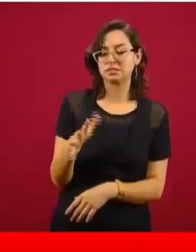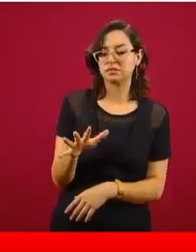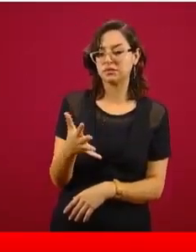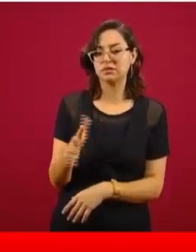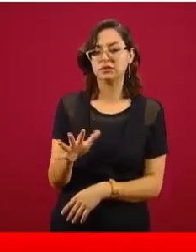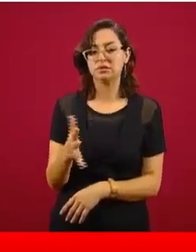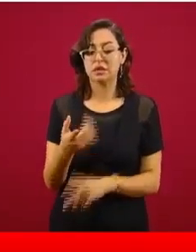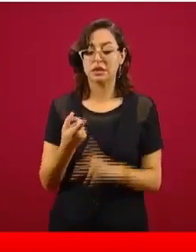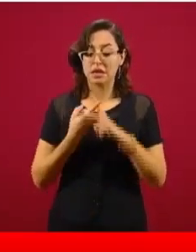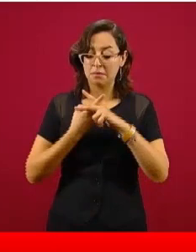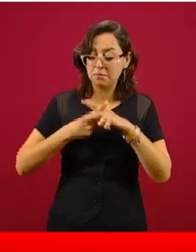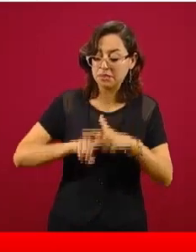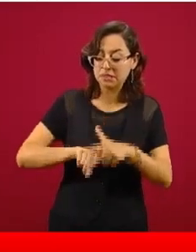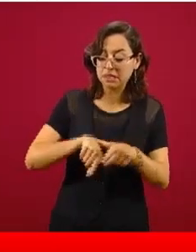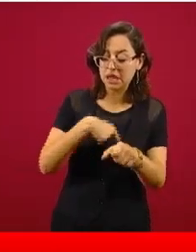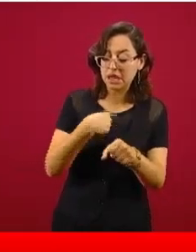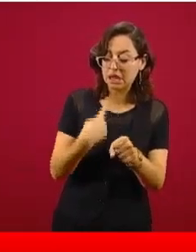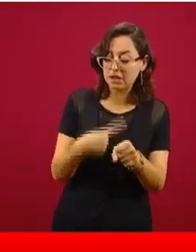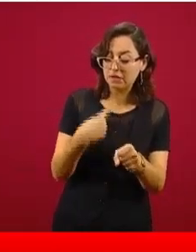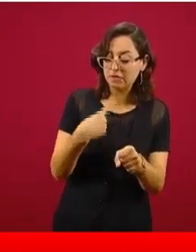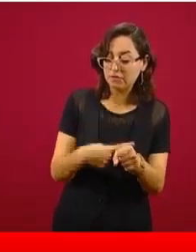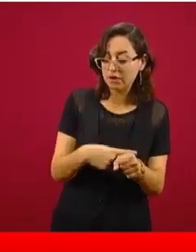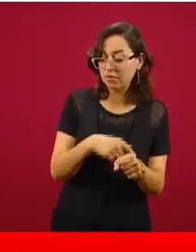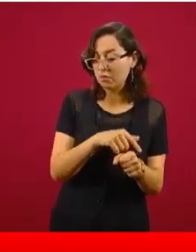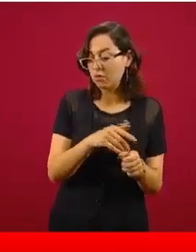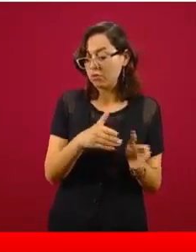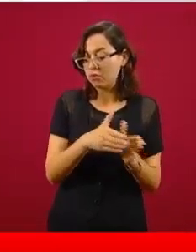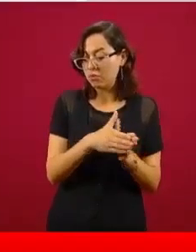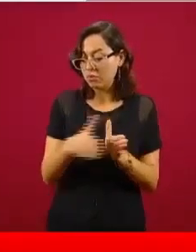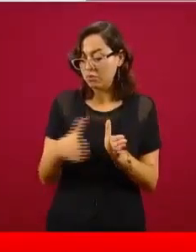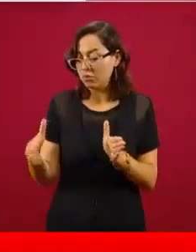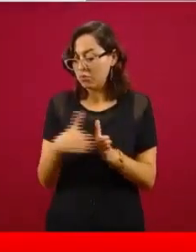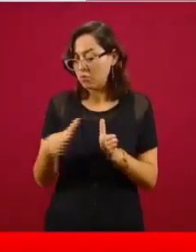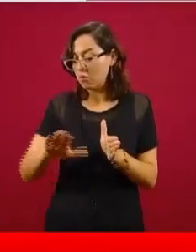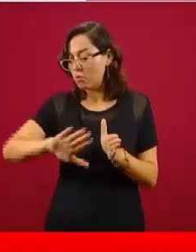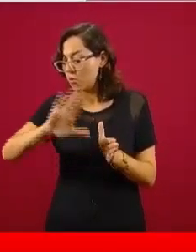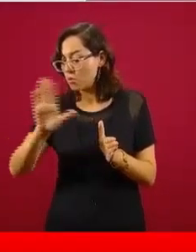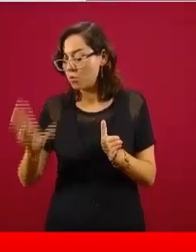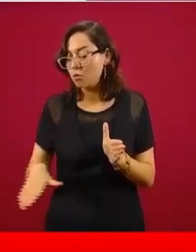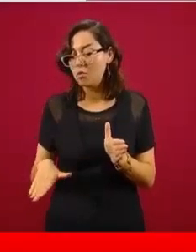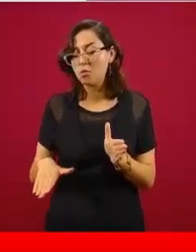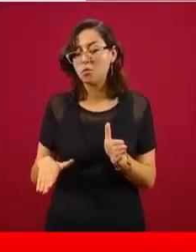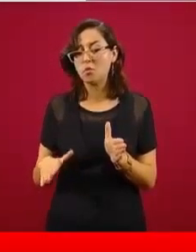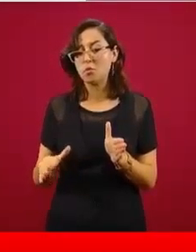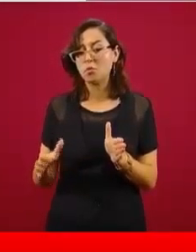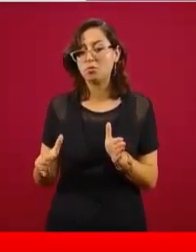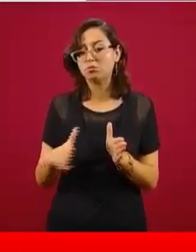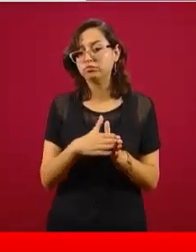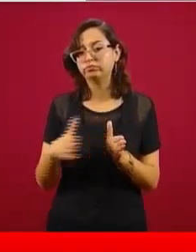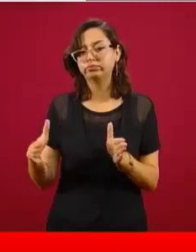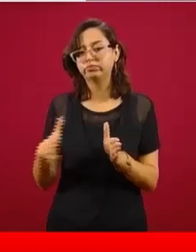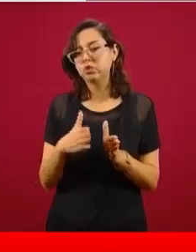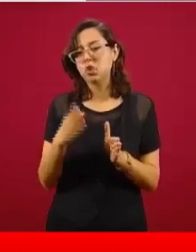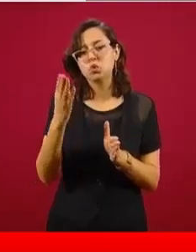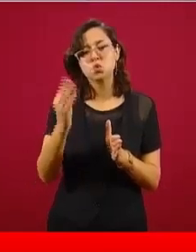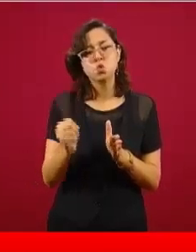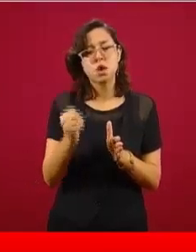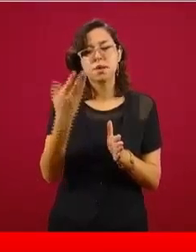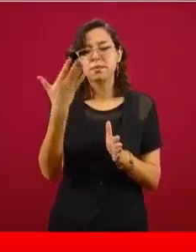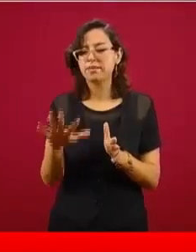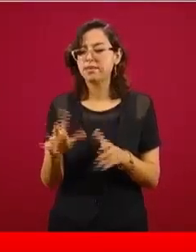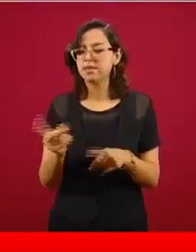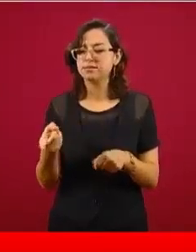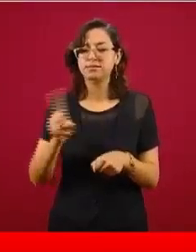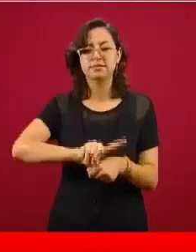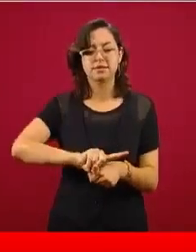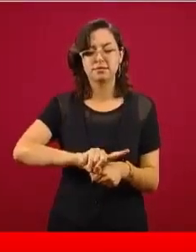el inicio de los síntomas y la muerte en las personas que tienen enfermedad grave es de nueve a diez días. Las